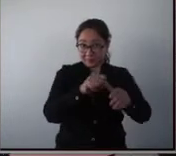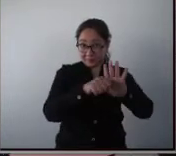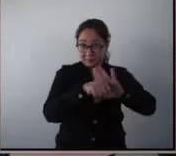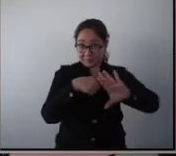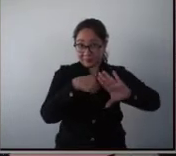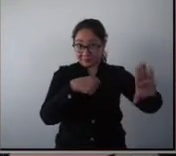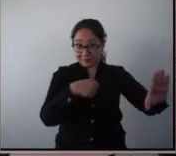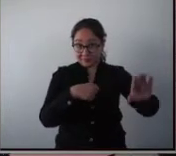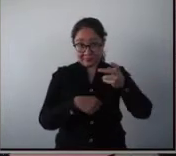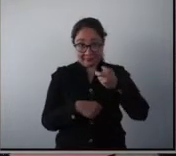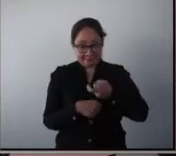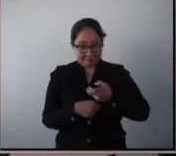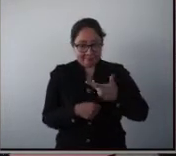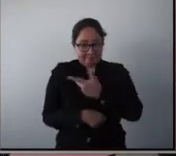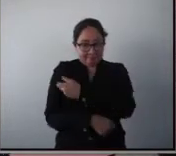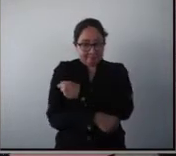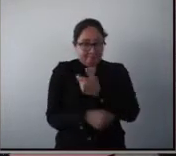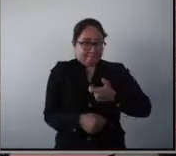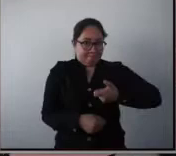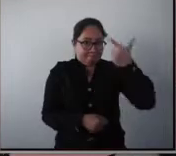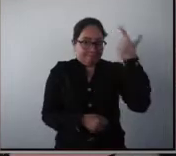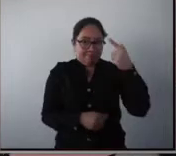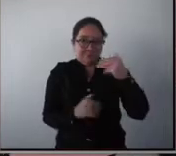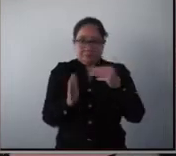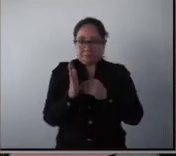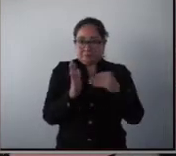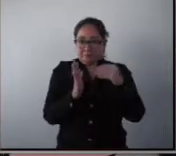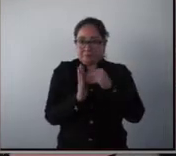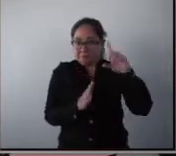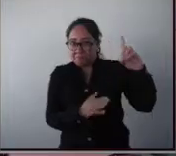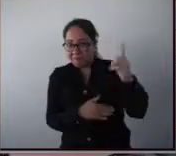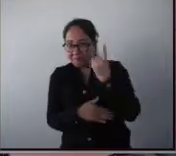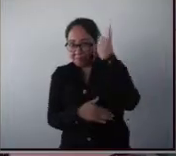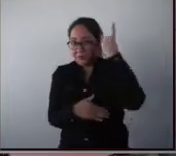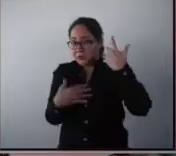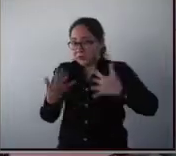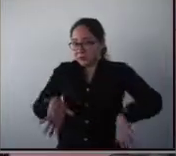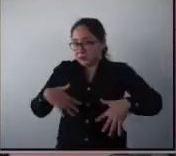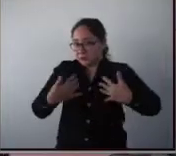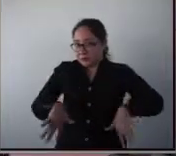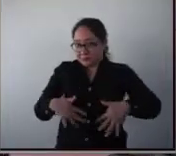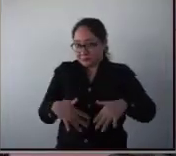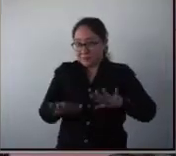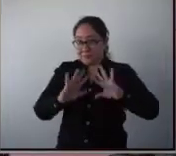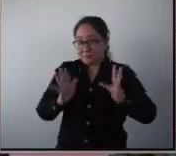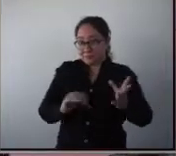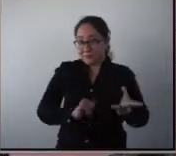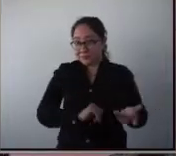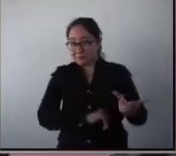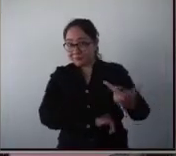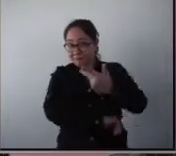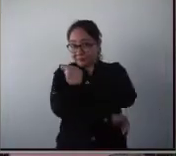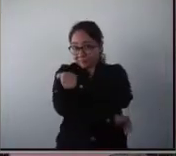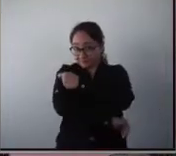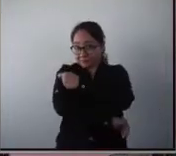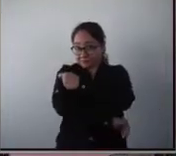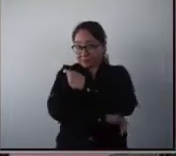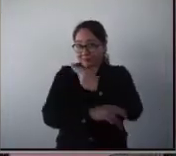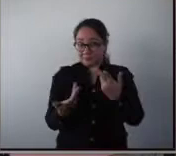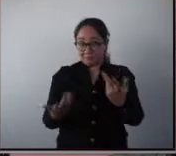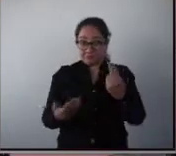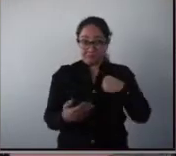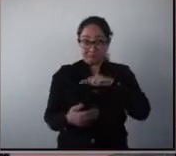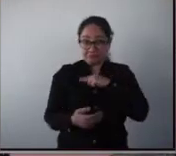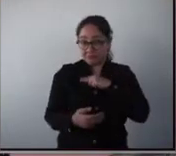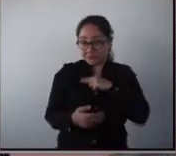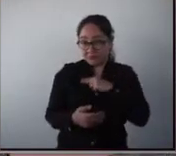altísimo por ahí están millones de dólares que ya nos están poniendo a nosotros no nos está costando